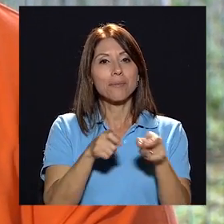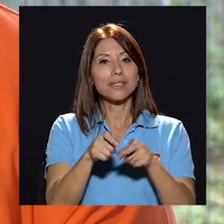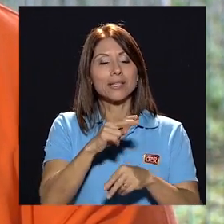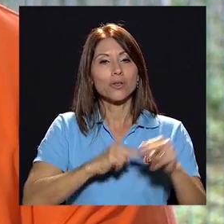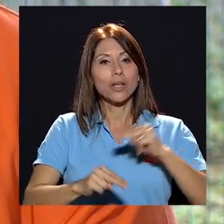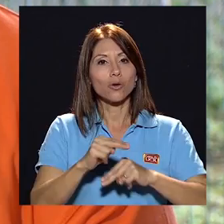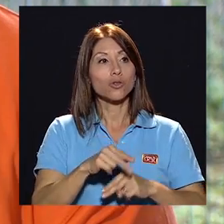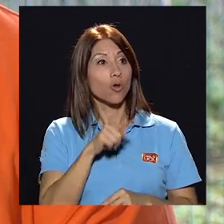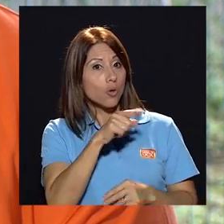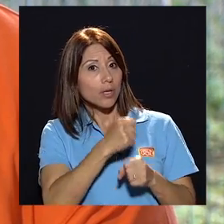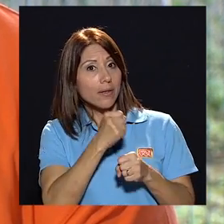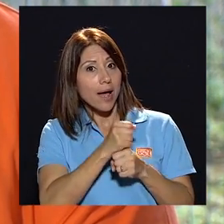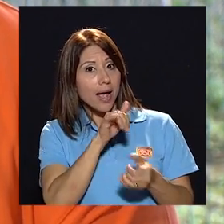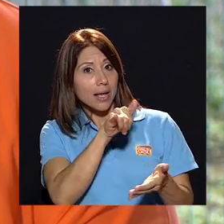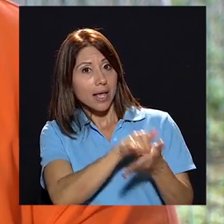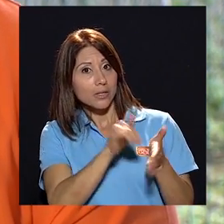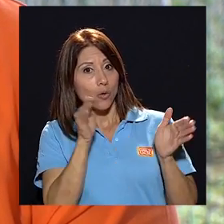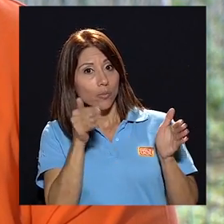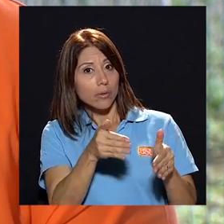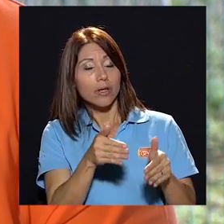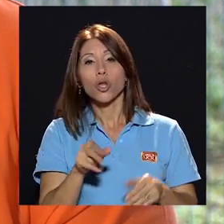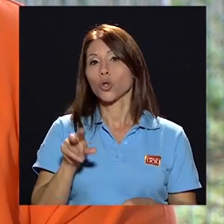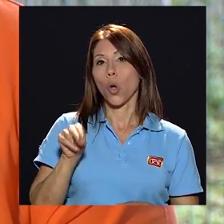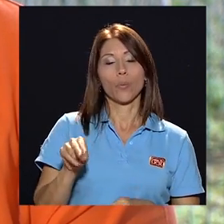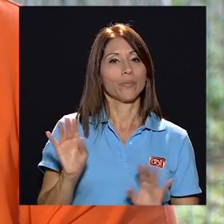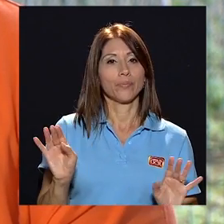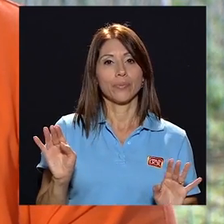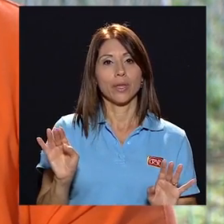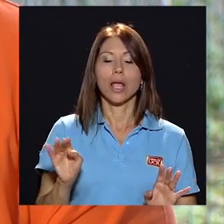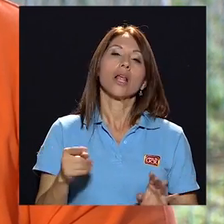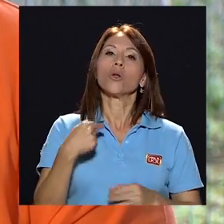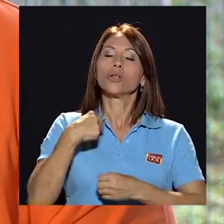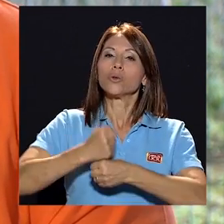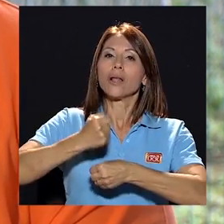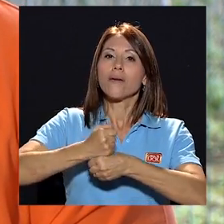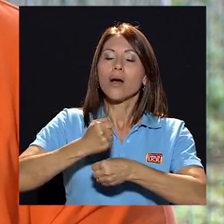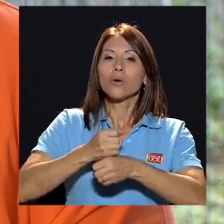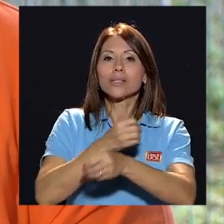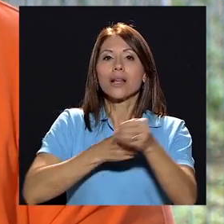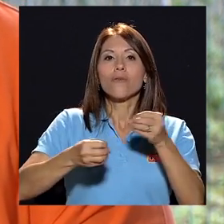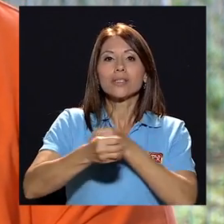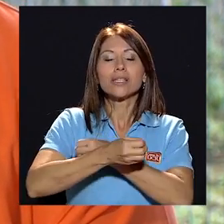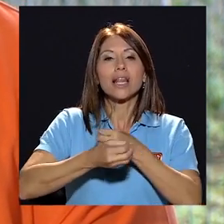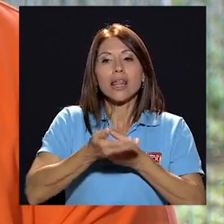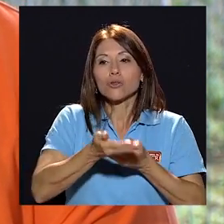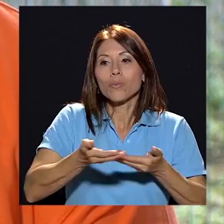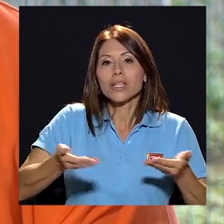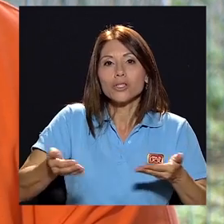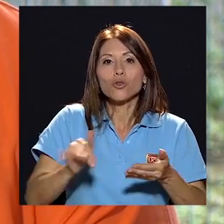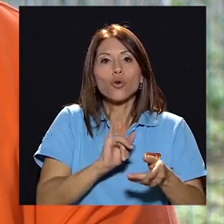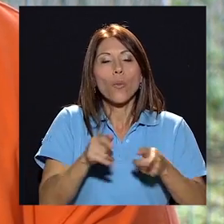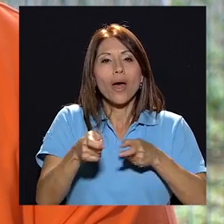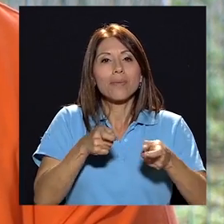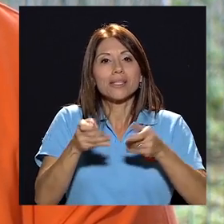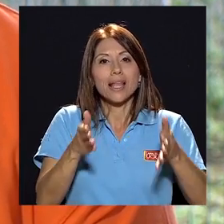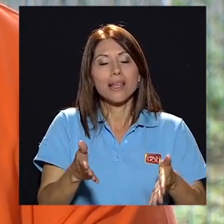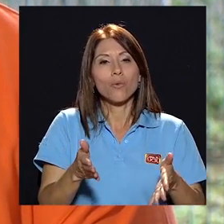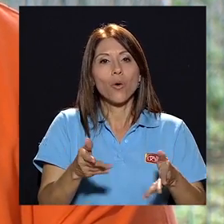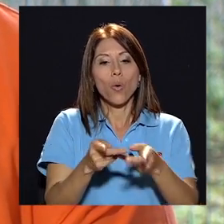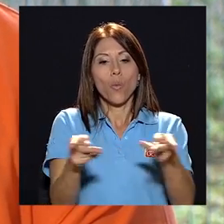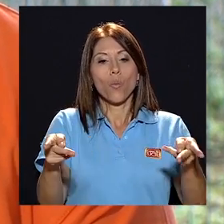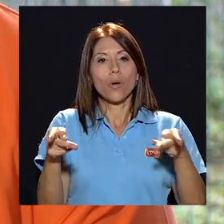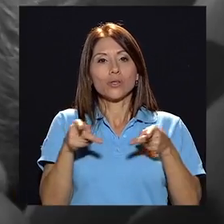negocios. ¿Y te dedicas a su empleado? No, lo que trabajo es en la oficina de suministros como administrativo,